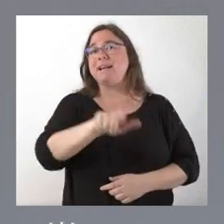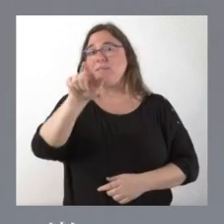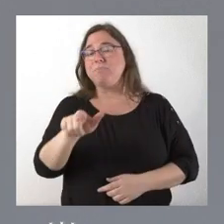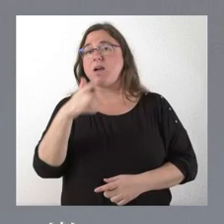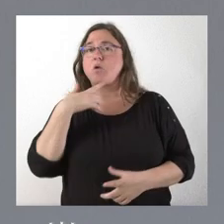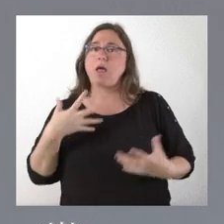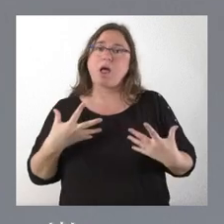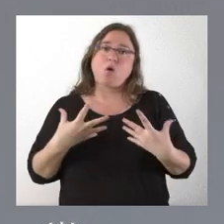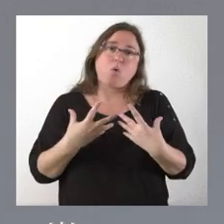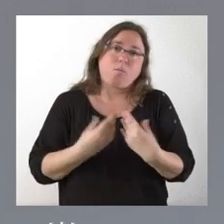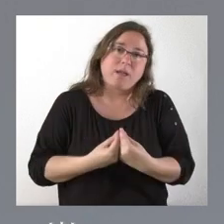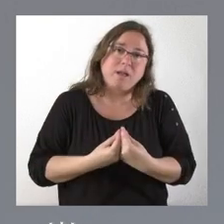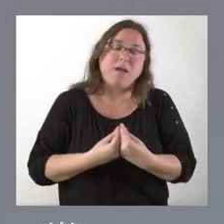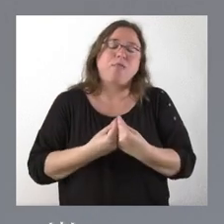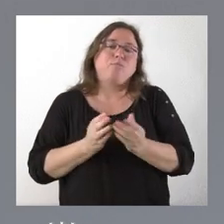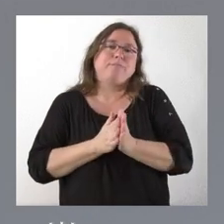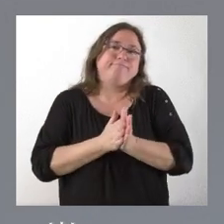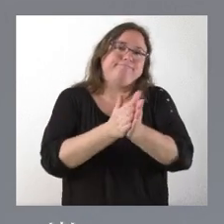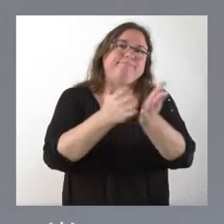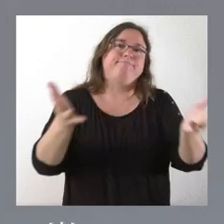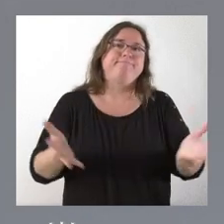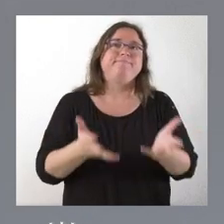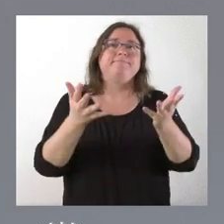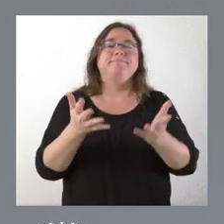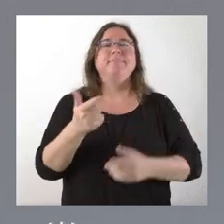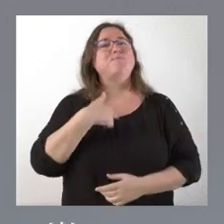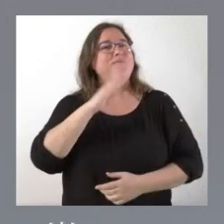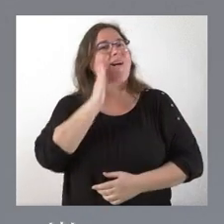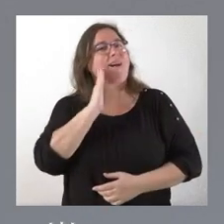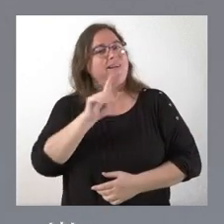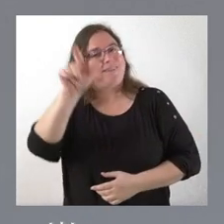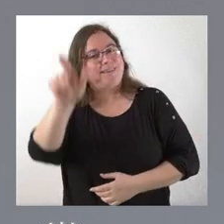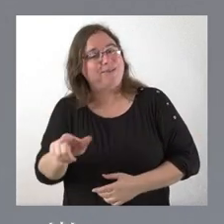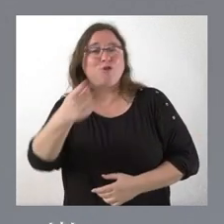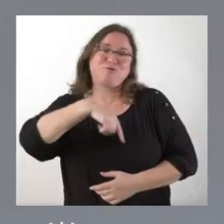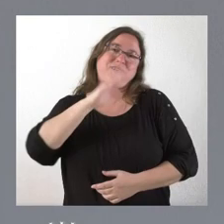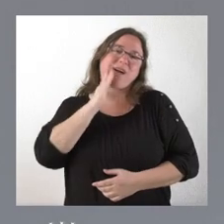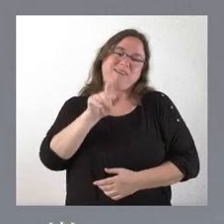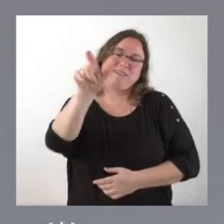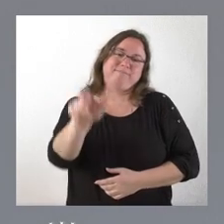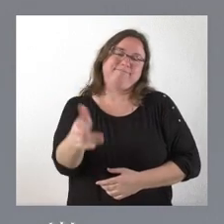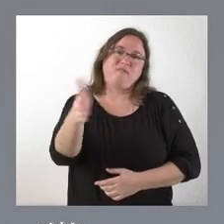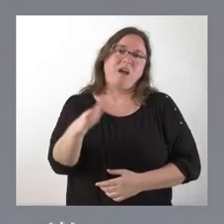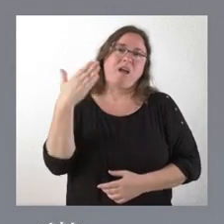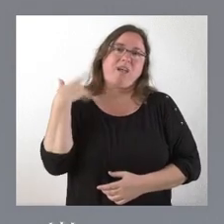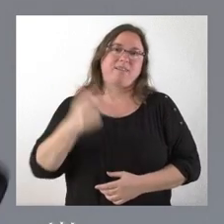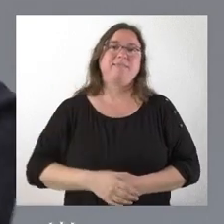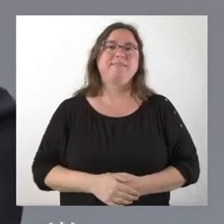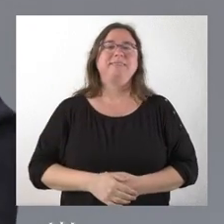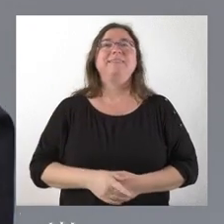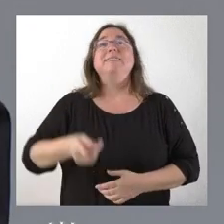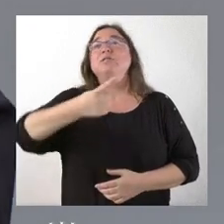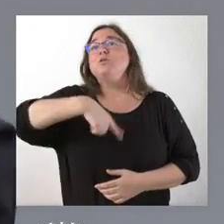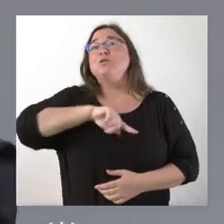acompañado y que le siguen acompañando, que le tenían cariño y que le tenemos cariño, que somos